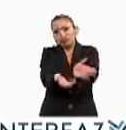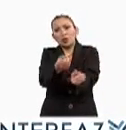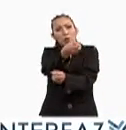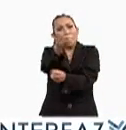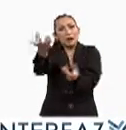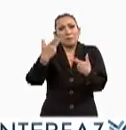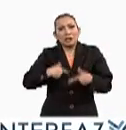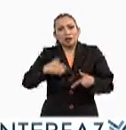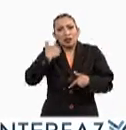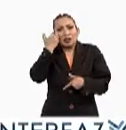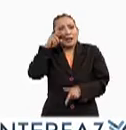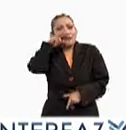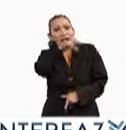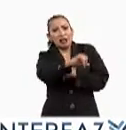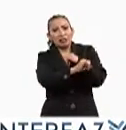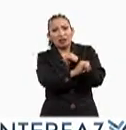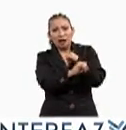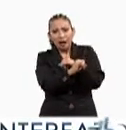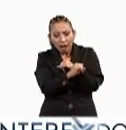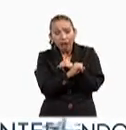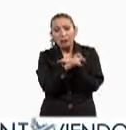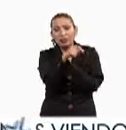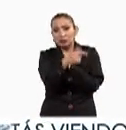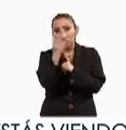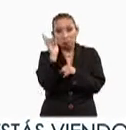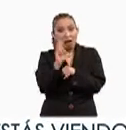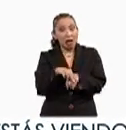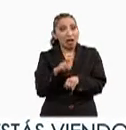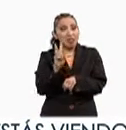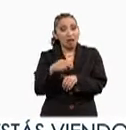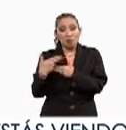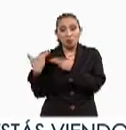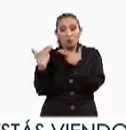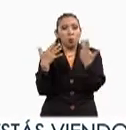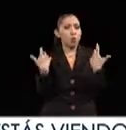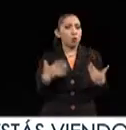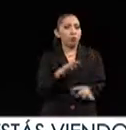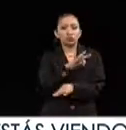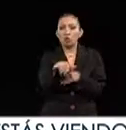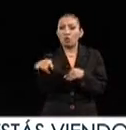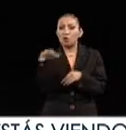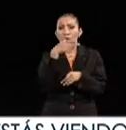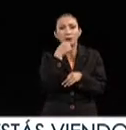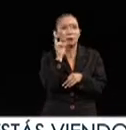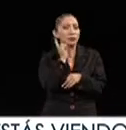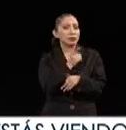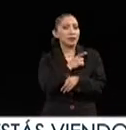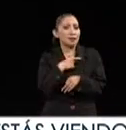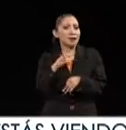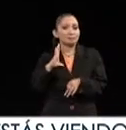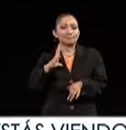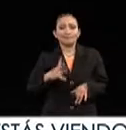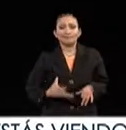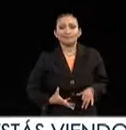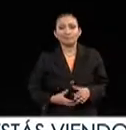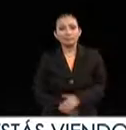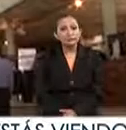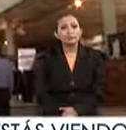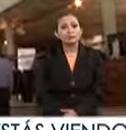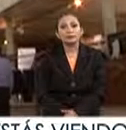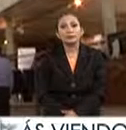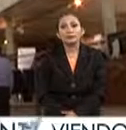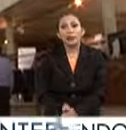cualquier persona a través de internet es un gran legado del cual todas y todos debemos sentirnos orgullosos.